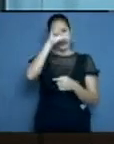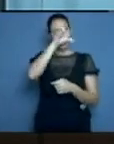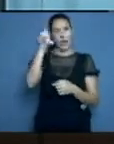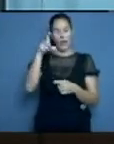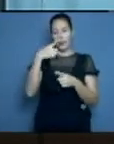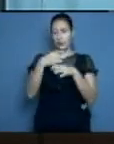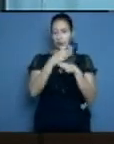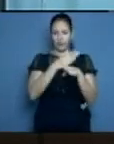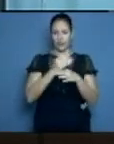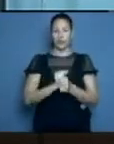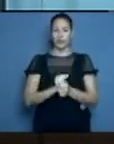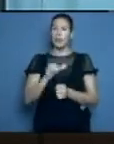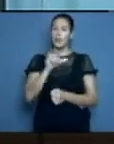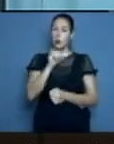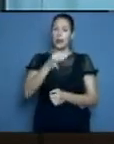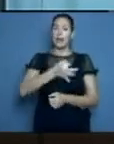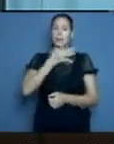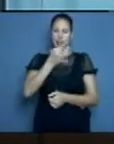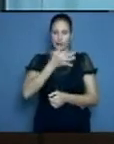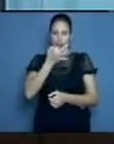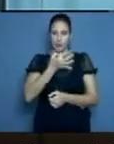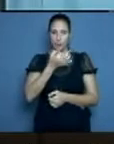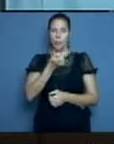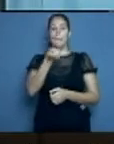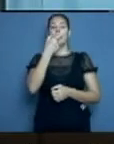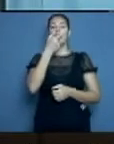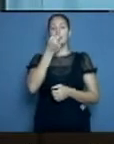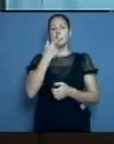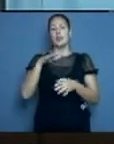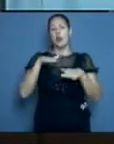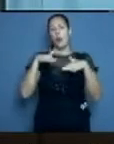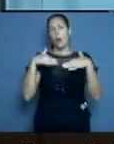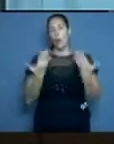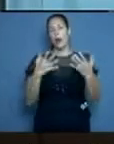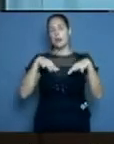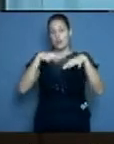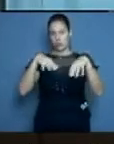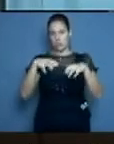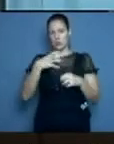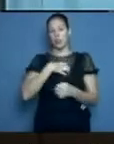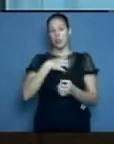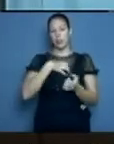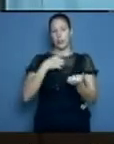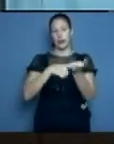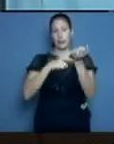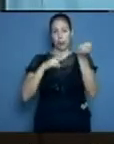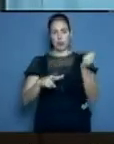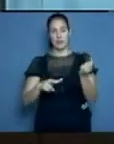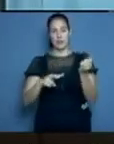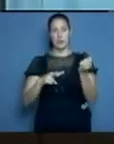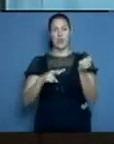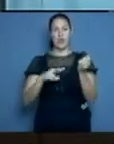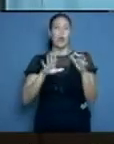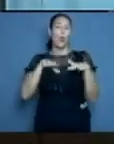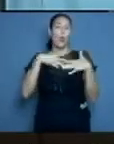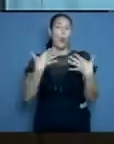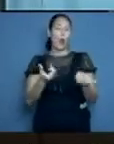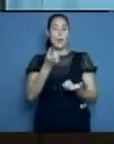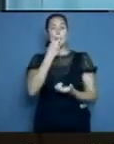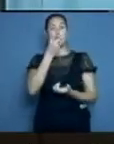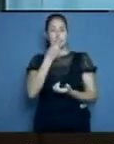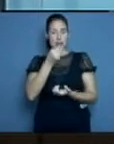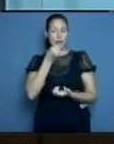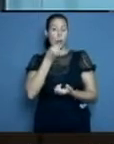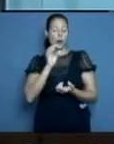de medicamentos, cuál es la situación que tiene el territorio con la disponibilidad de medicamentos que se usa en el tratamiento de la COVID